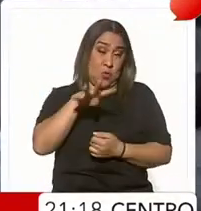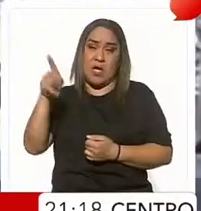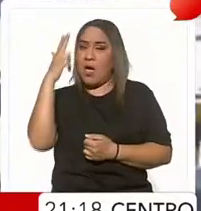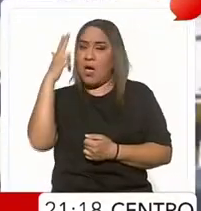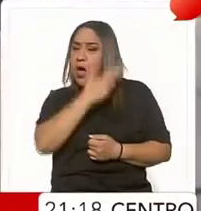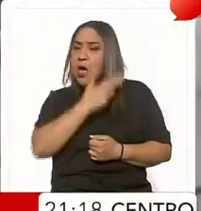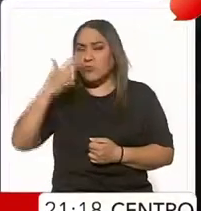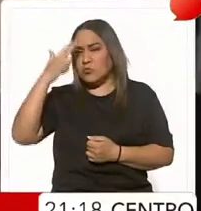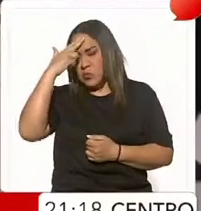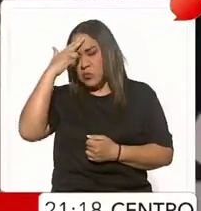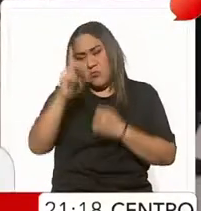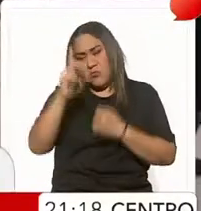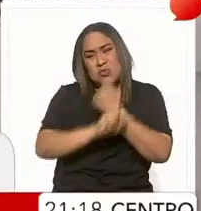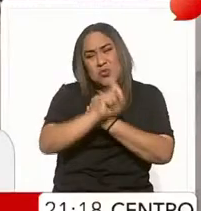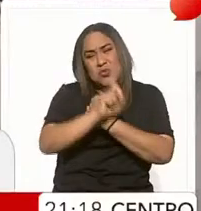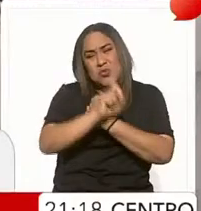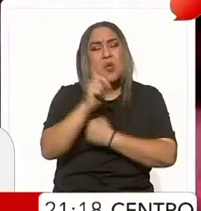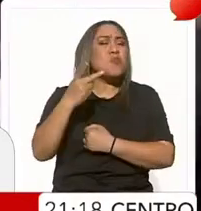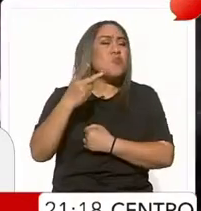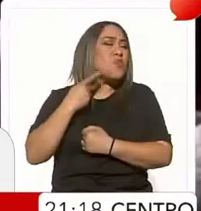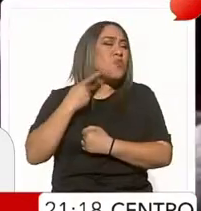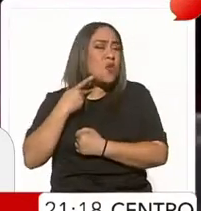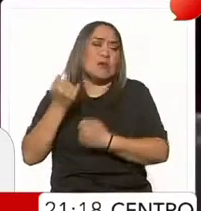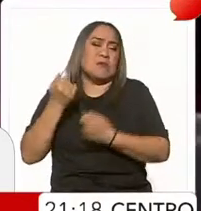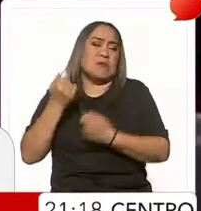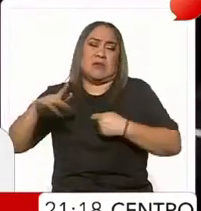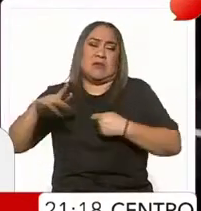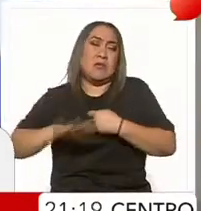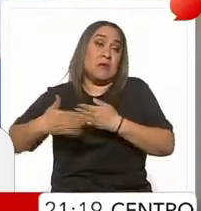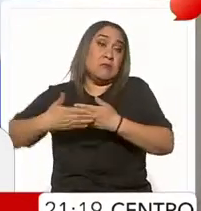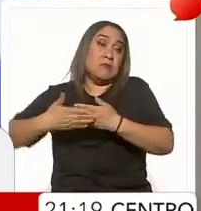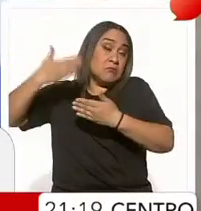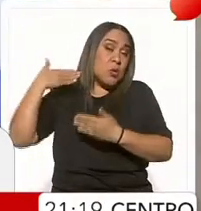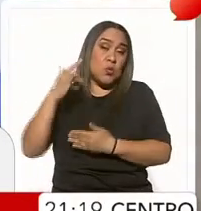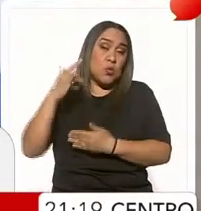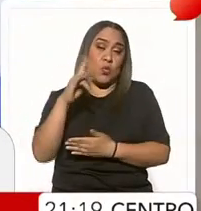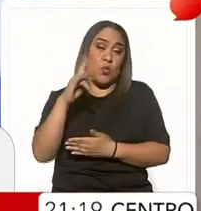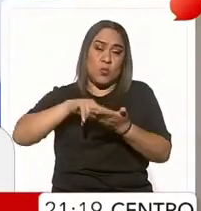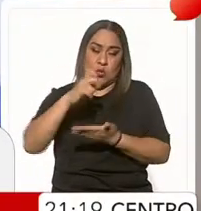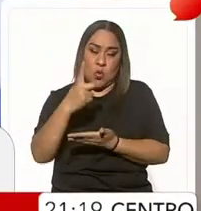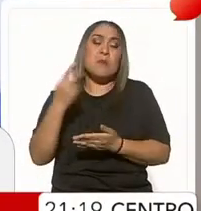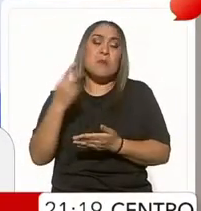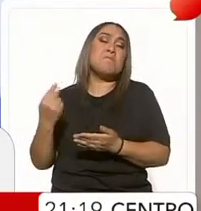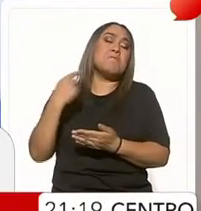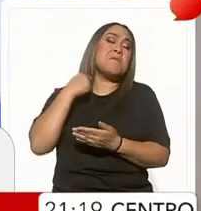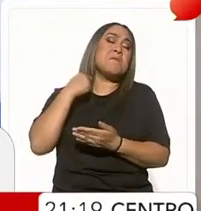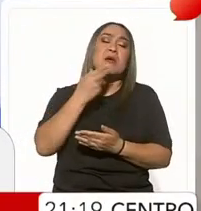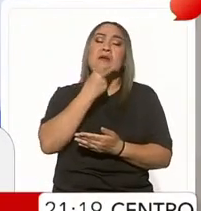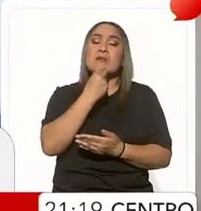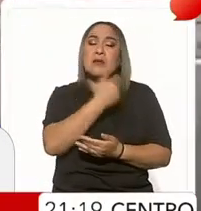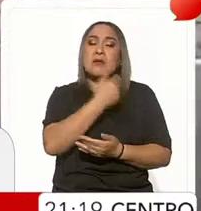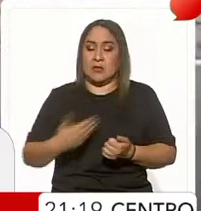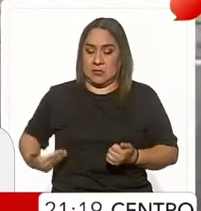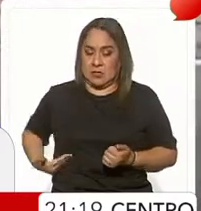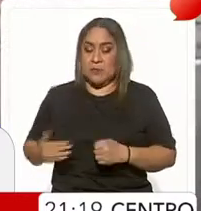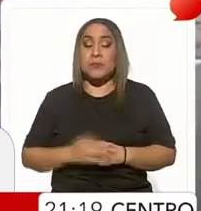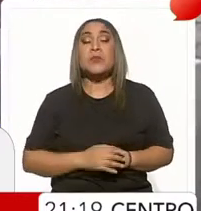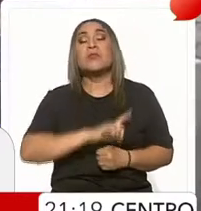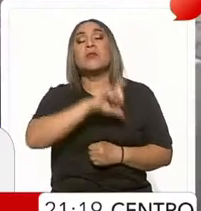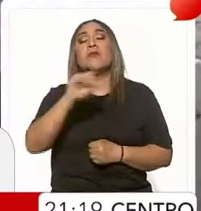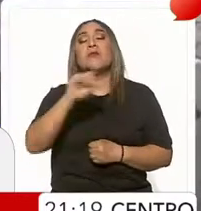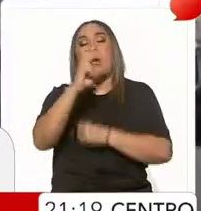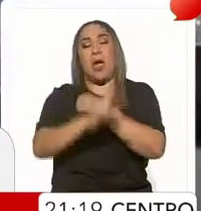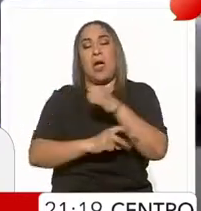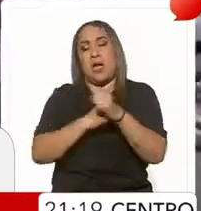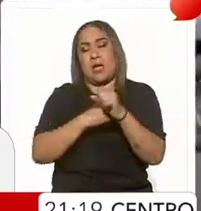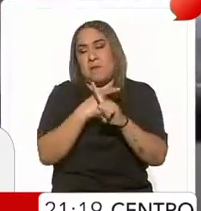envuelto en una crisis política y social que se agudizó en julio de 2021 con el asesinato del presidente Jovenel Moïse. Dos años y medio más